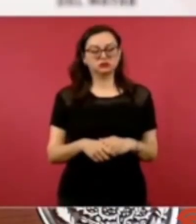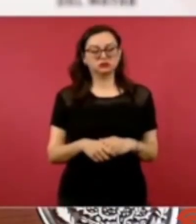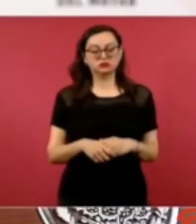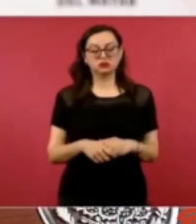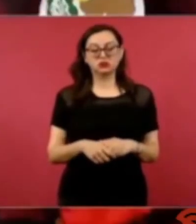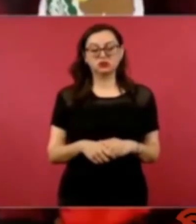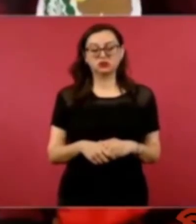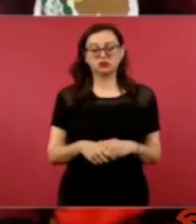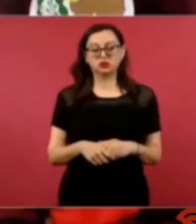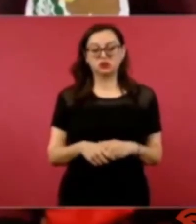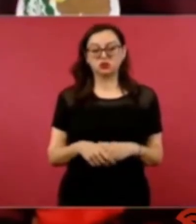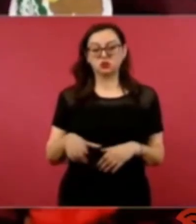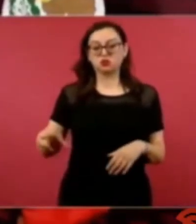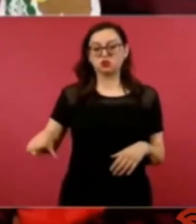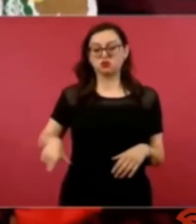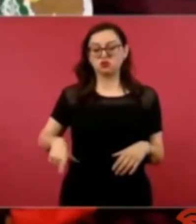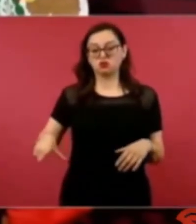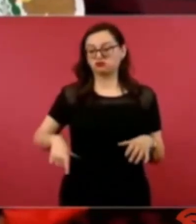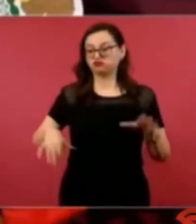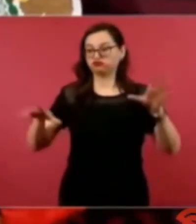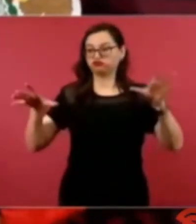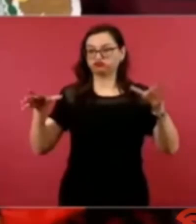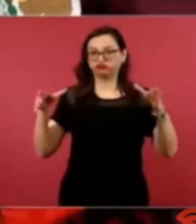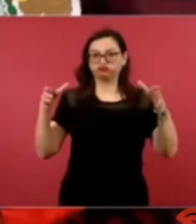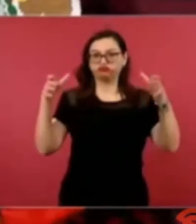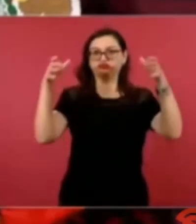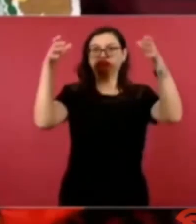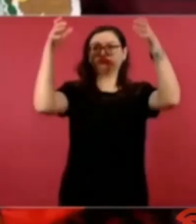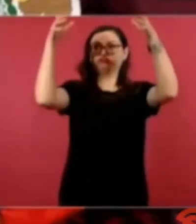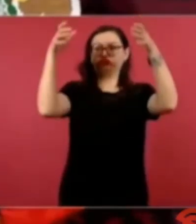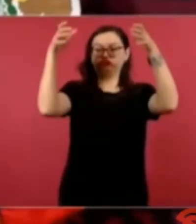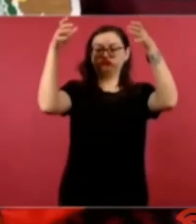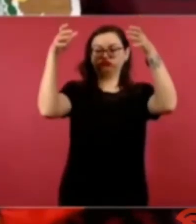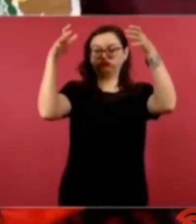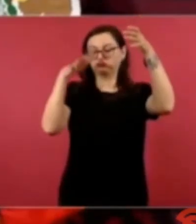utilizando nada más al pueblo para legalizar el poder